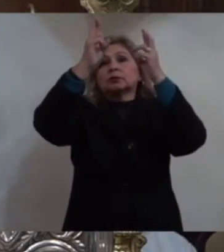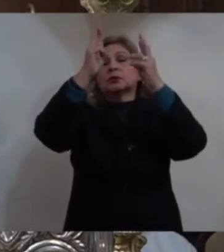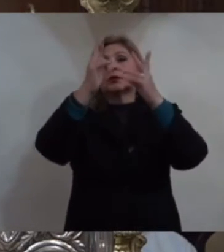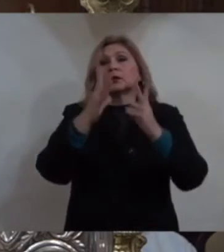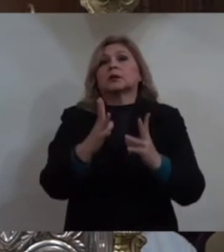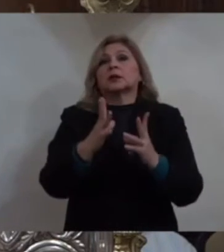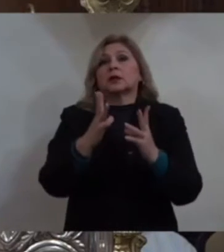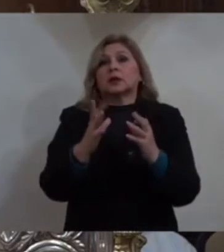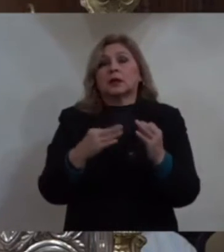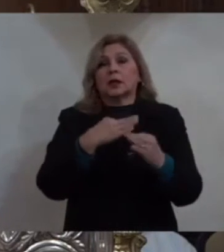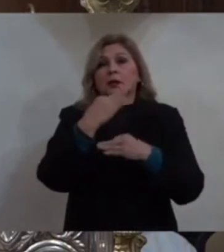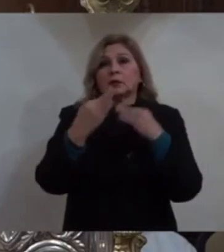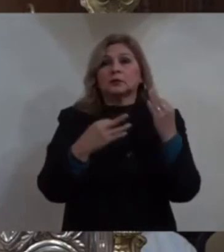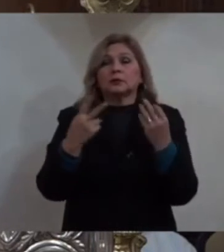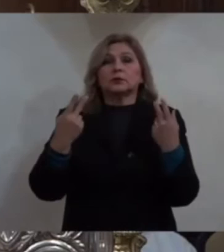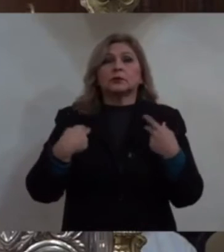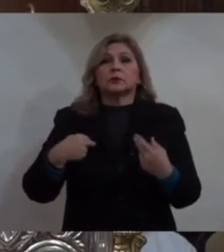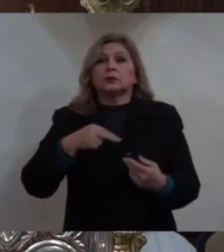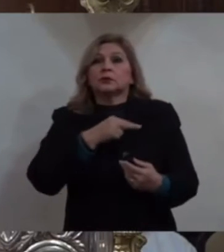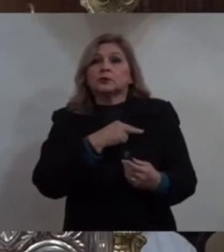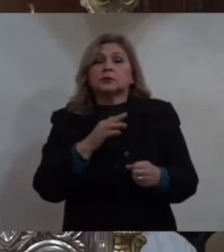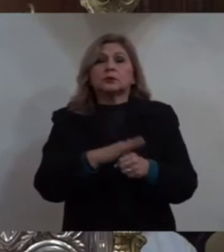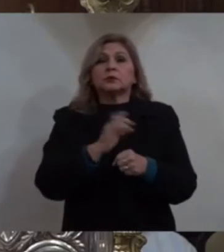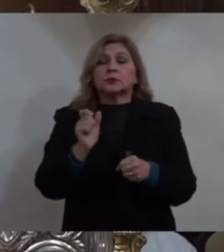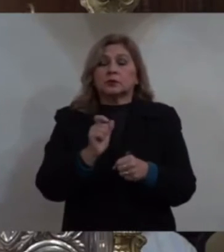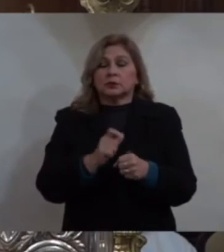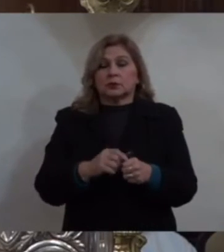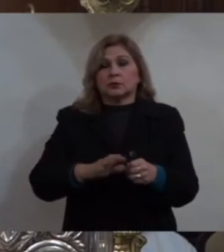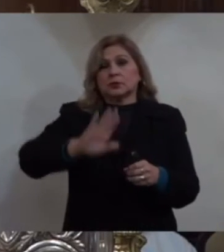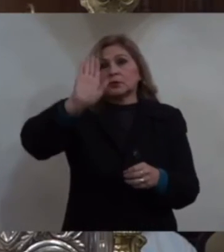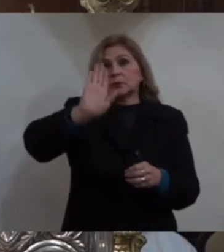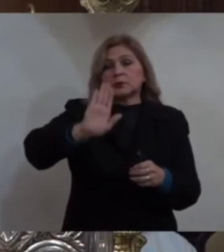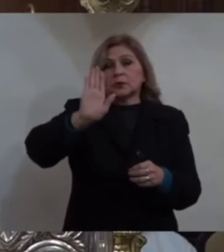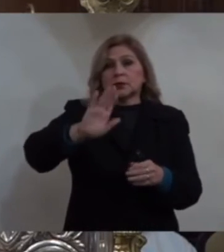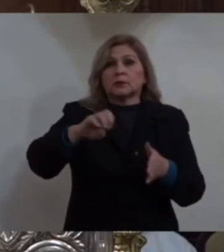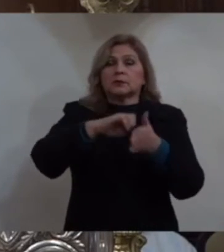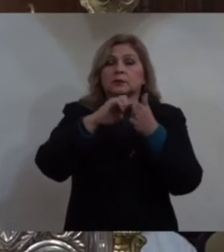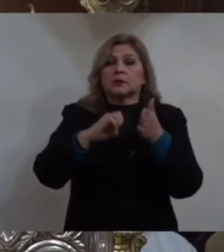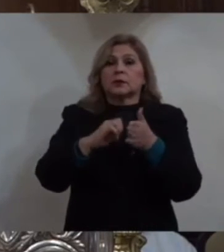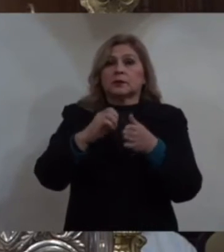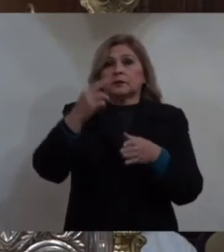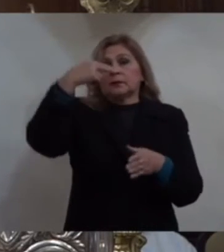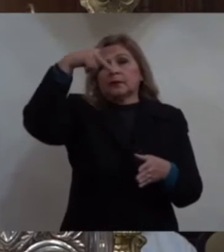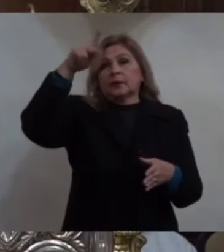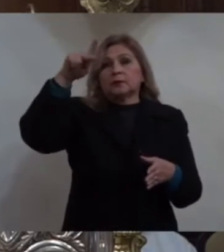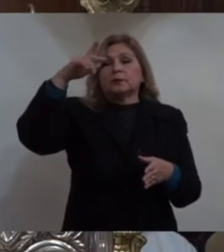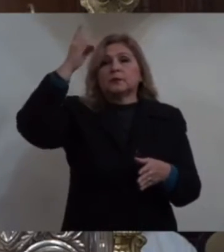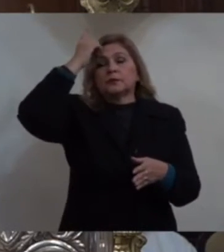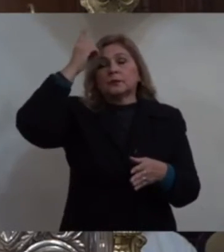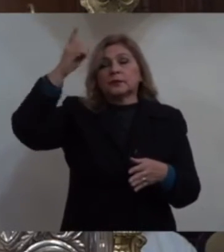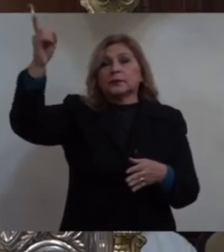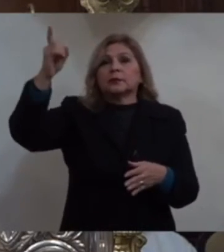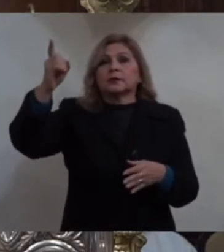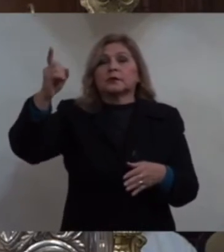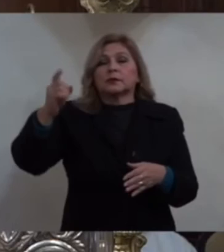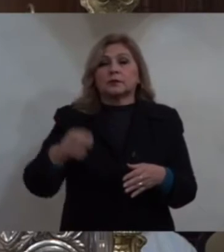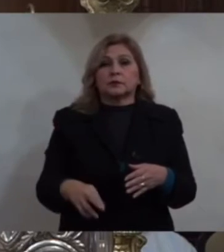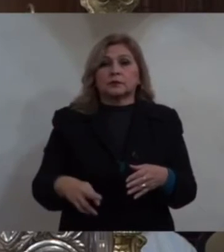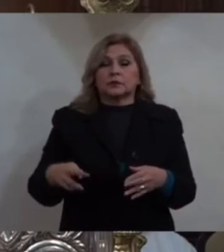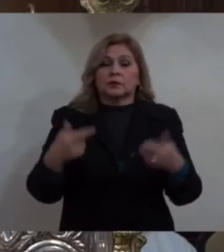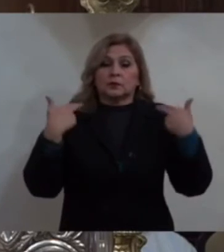porque él nos creó a imagen y semejanza suya. El ser humano es rey